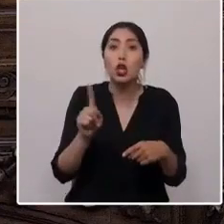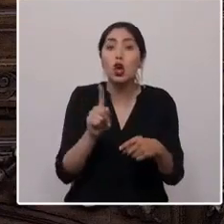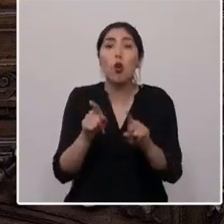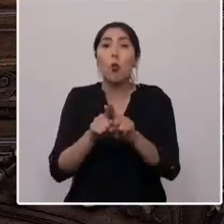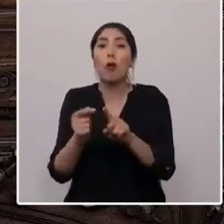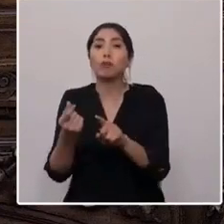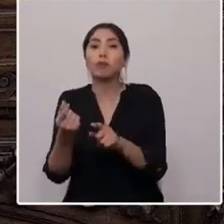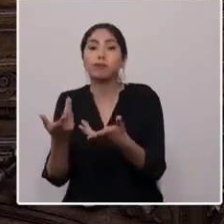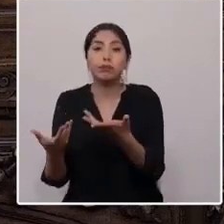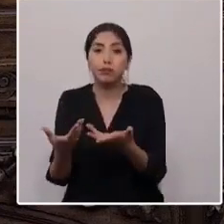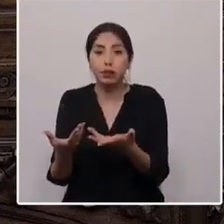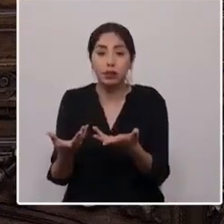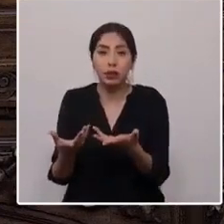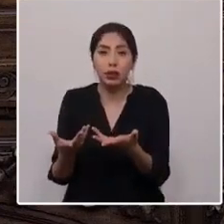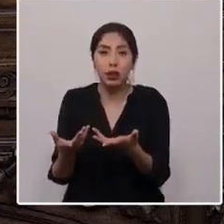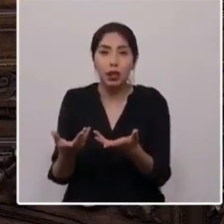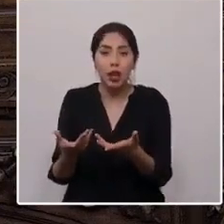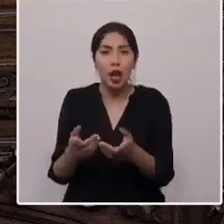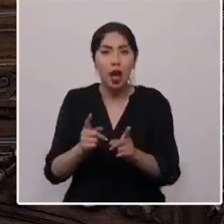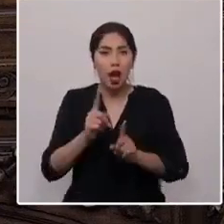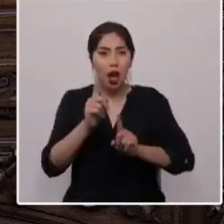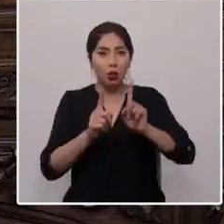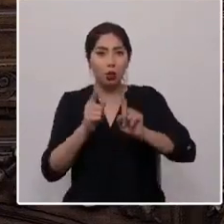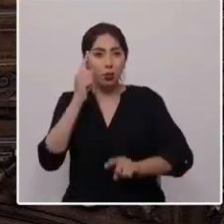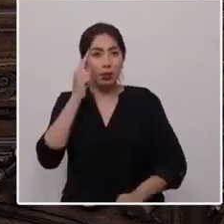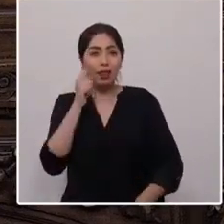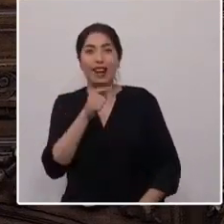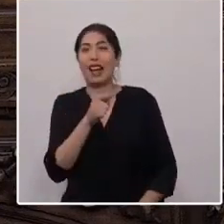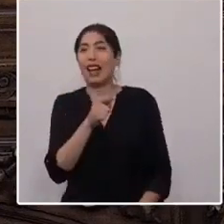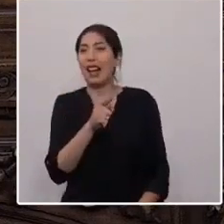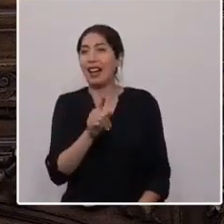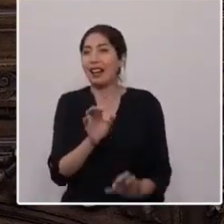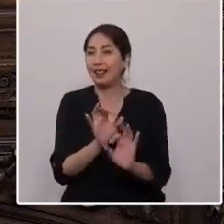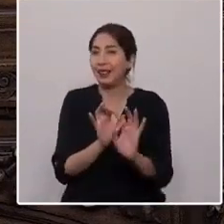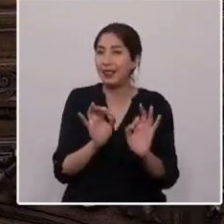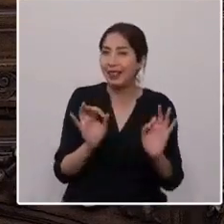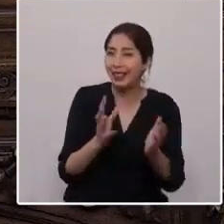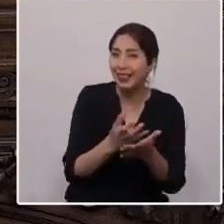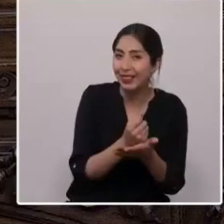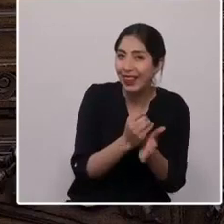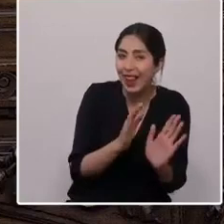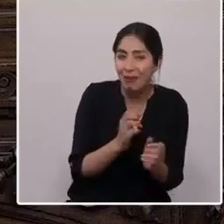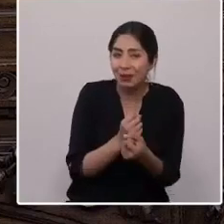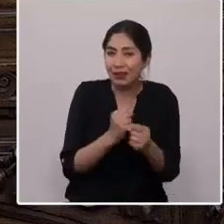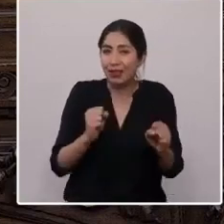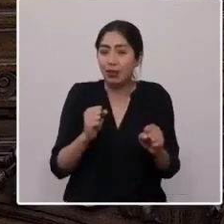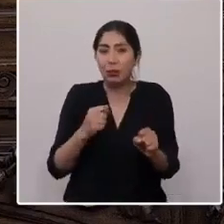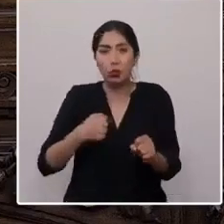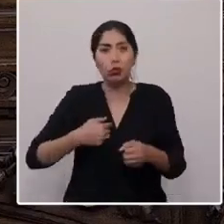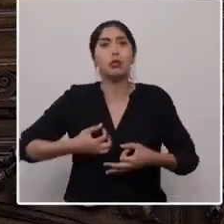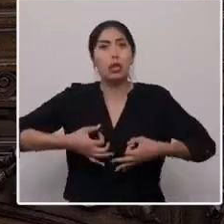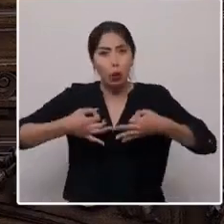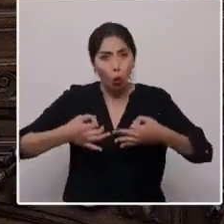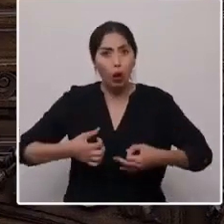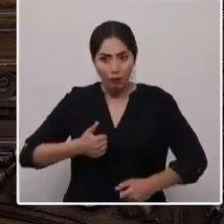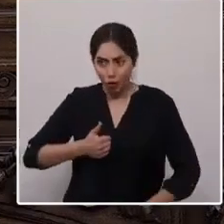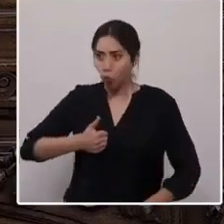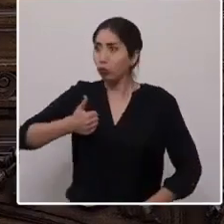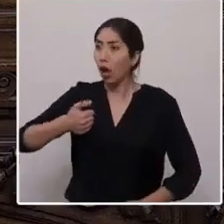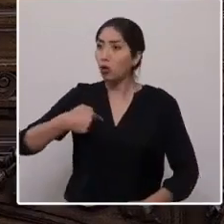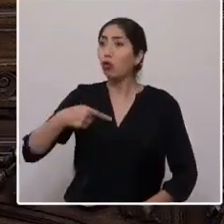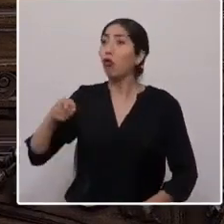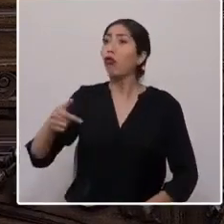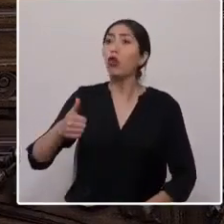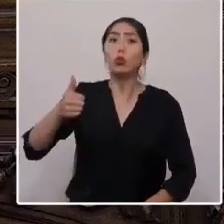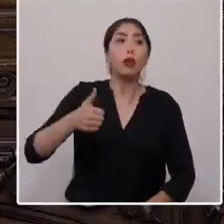Algunos dirán que es una utopía, sin embargo, estoy muy segura que uniendo voluntades es posible que